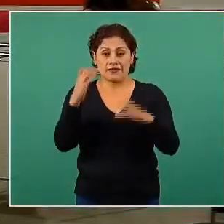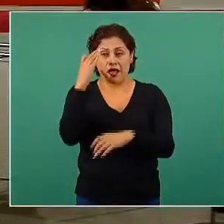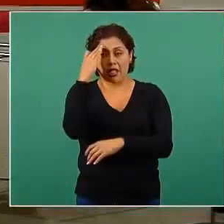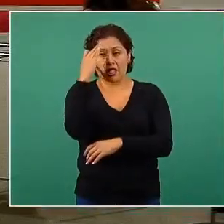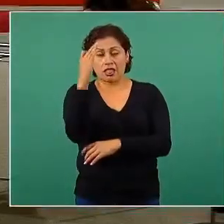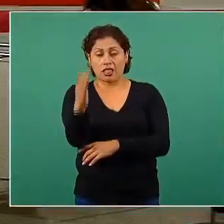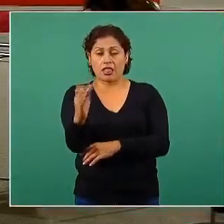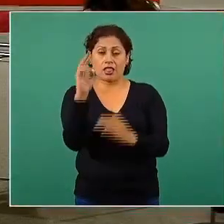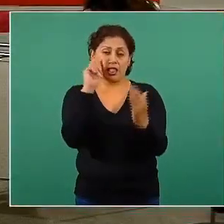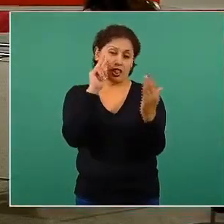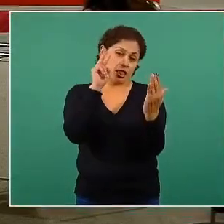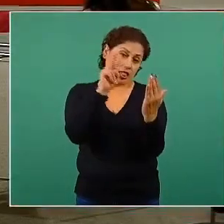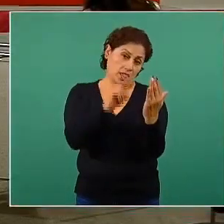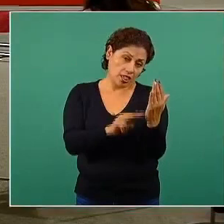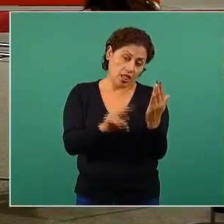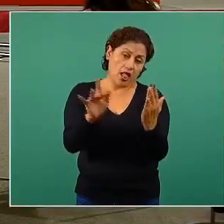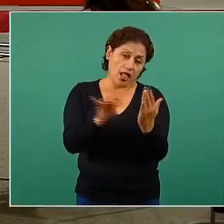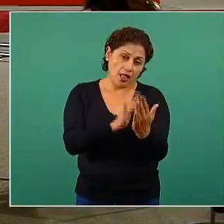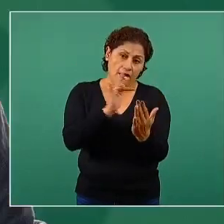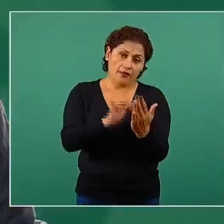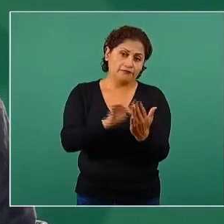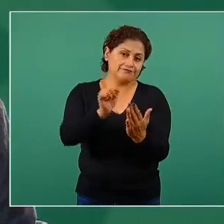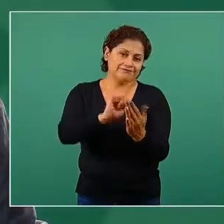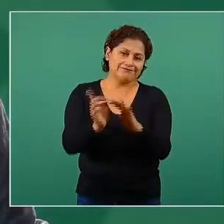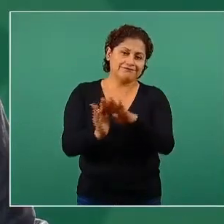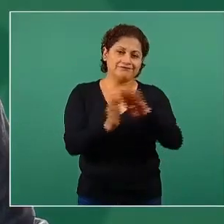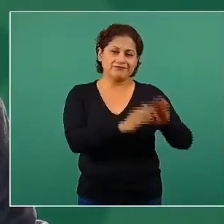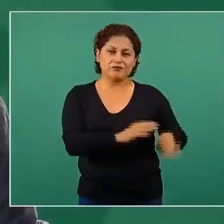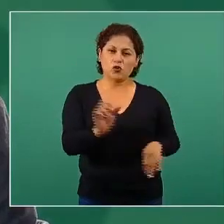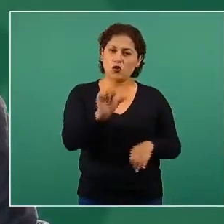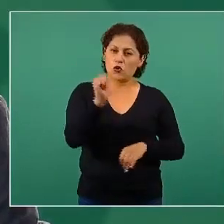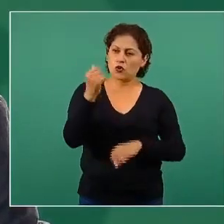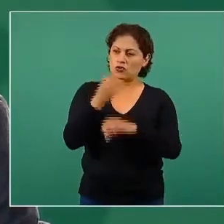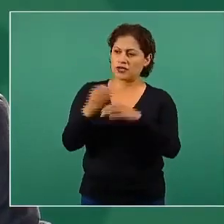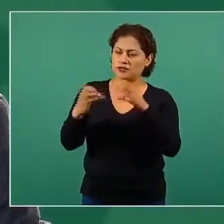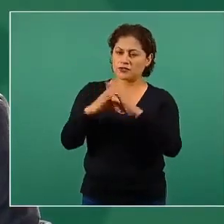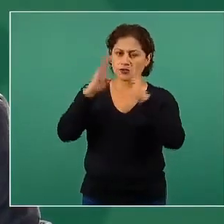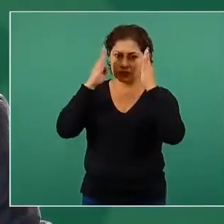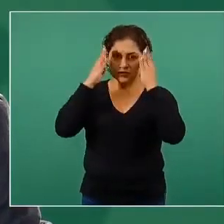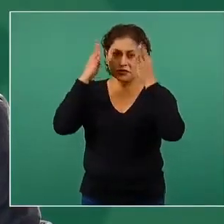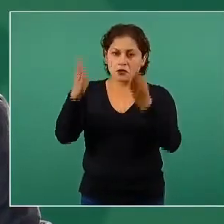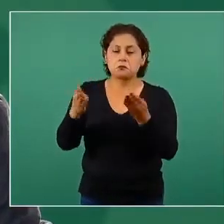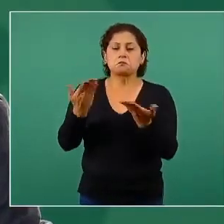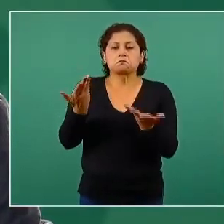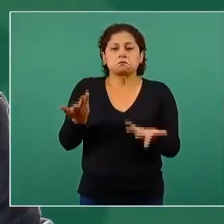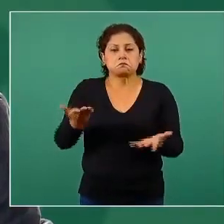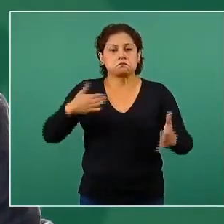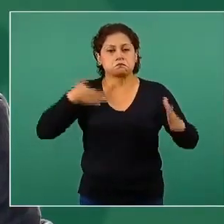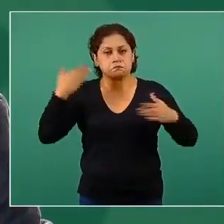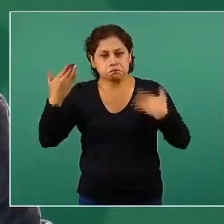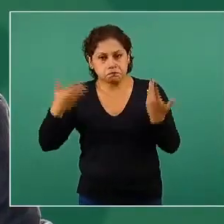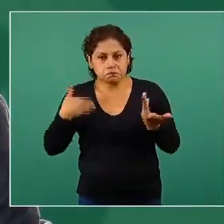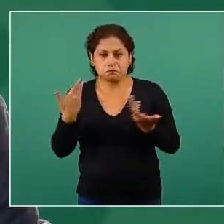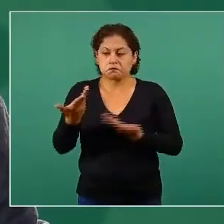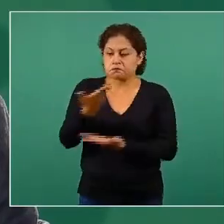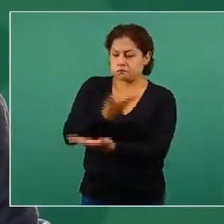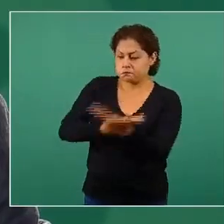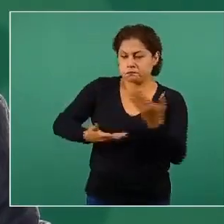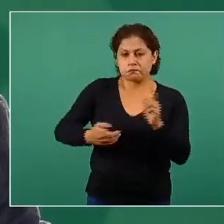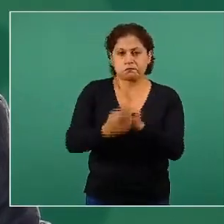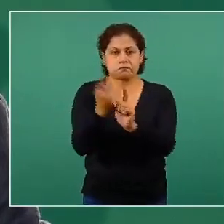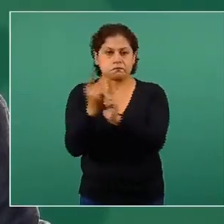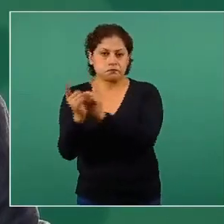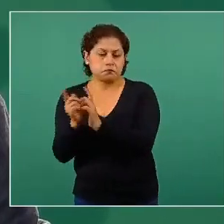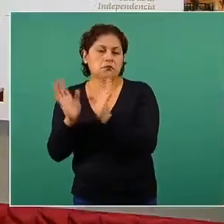y procurar buscar otros mecanismos de entretenimiento, de diversión, de socialización más